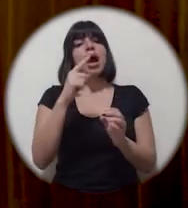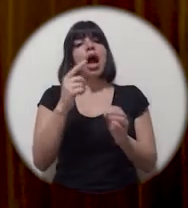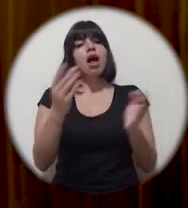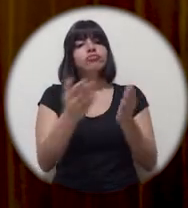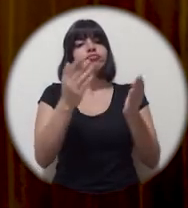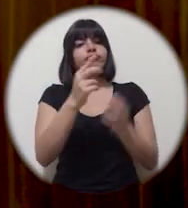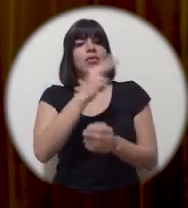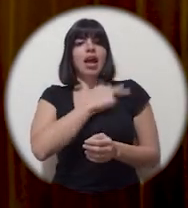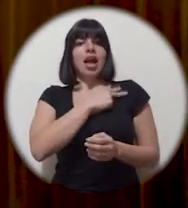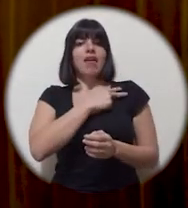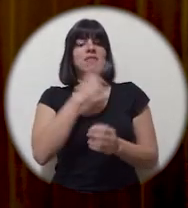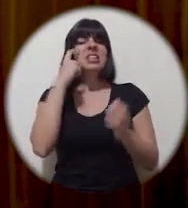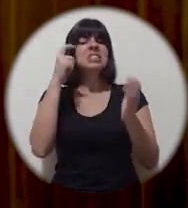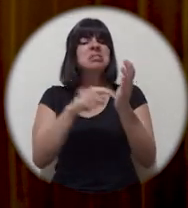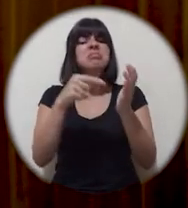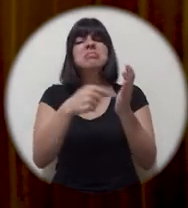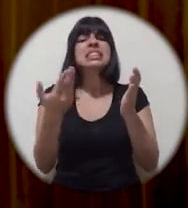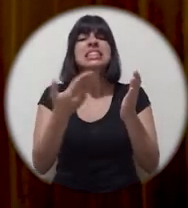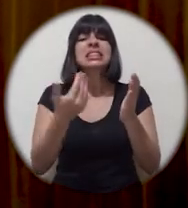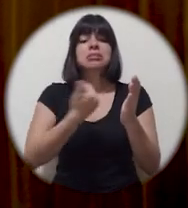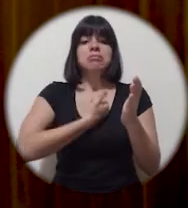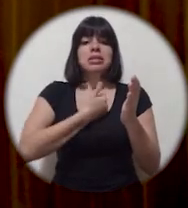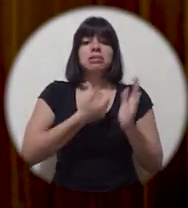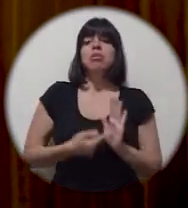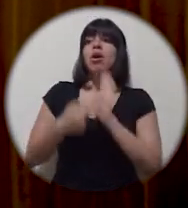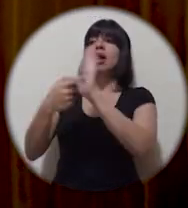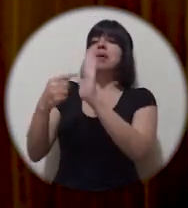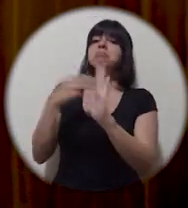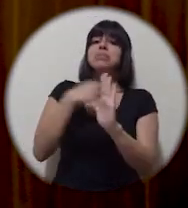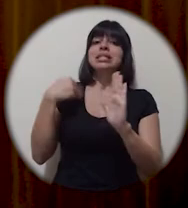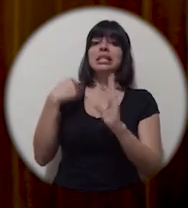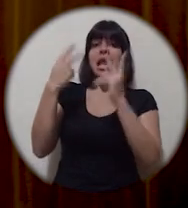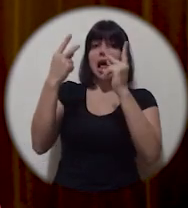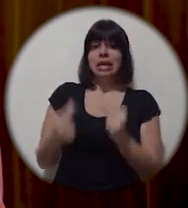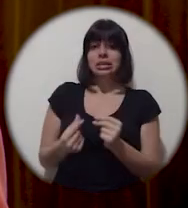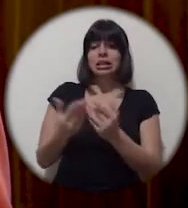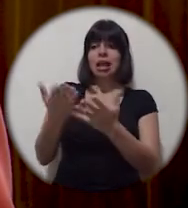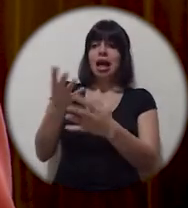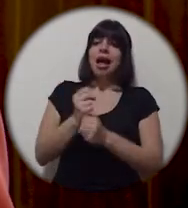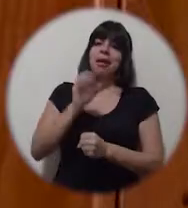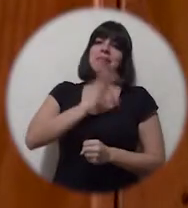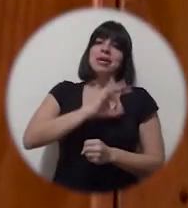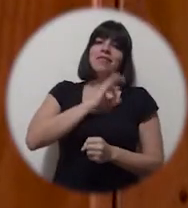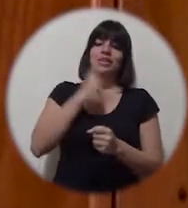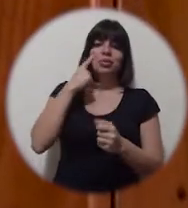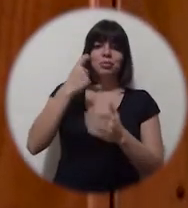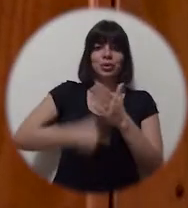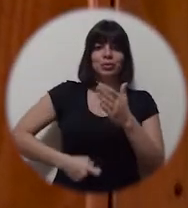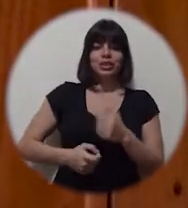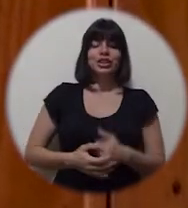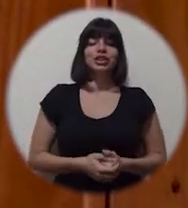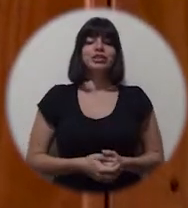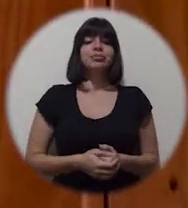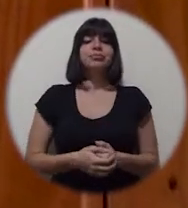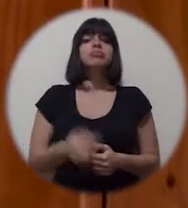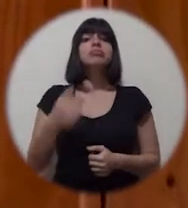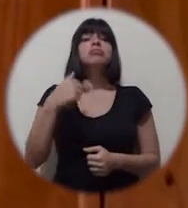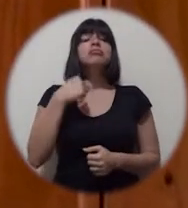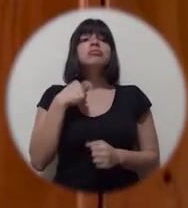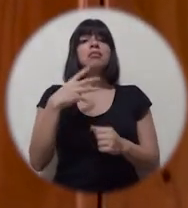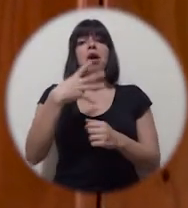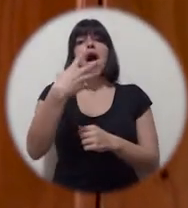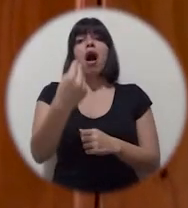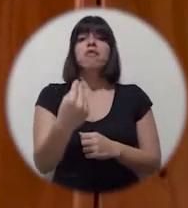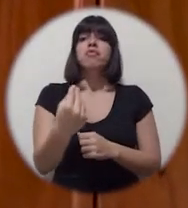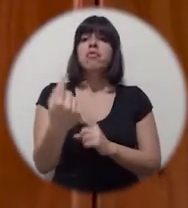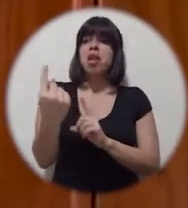de empleadores que les permite tramitar ante el Ministerio de Hacienda un beneficio fiscal. Y me topó afuera